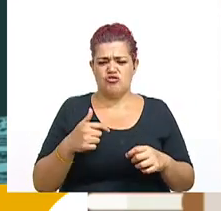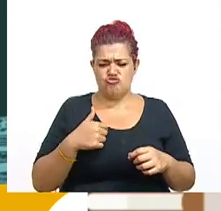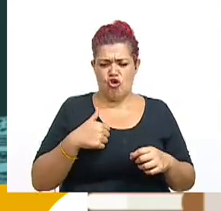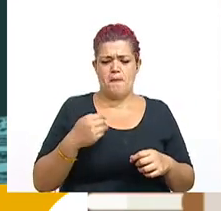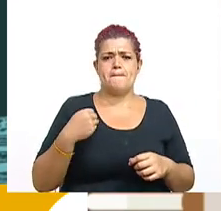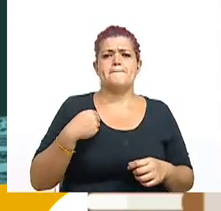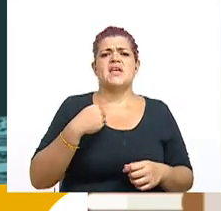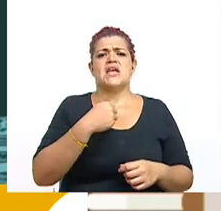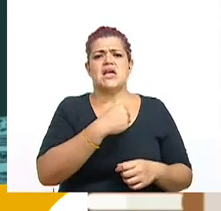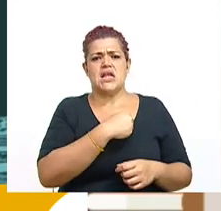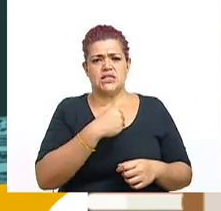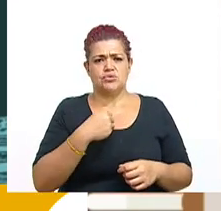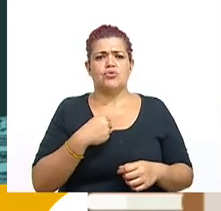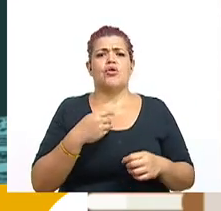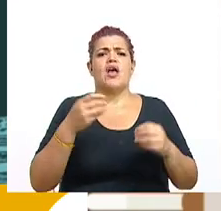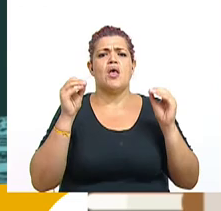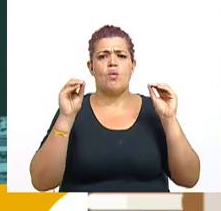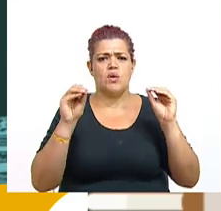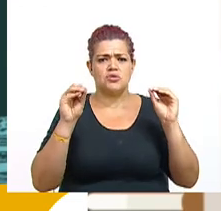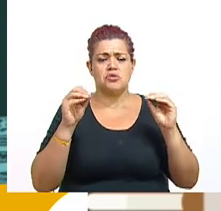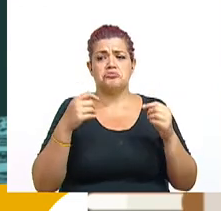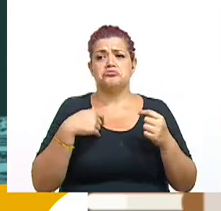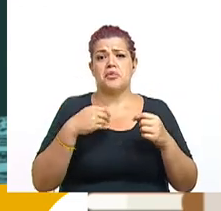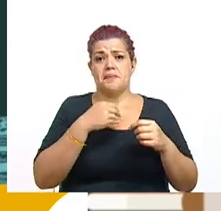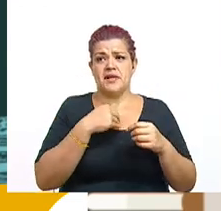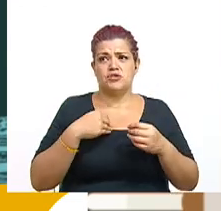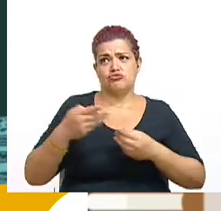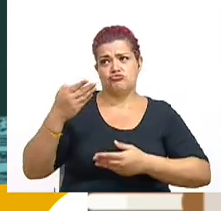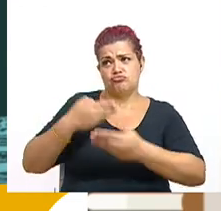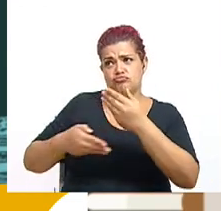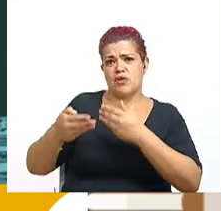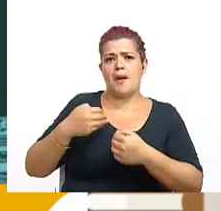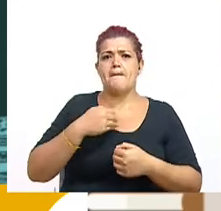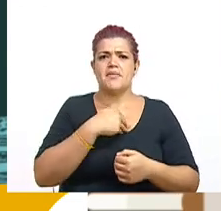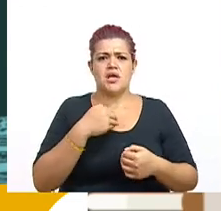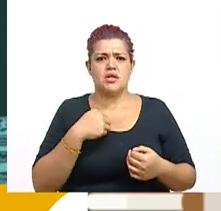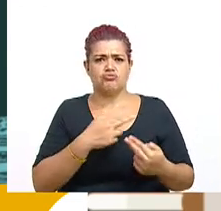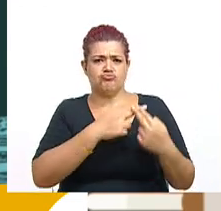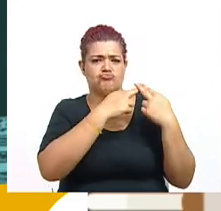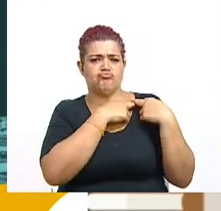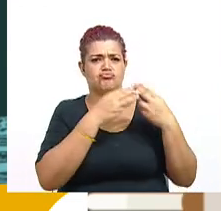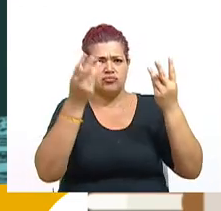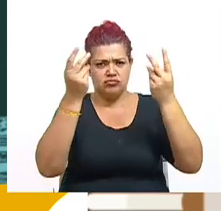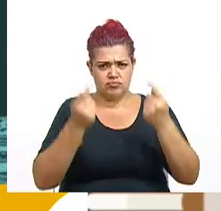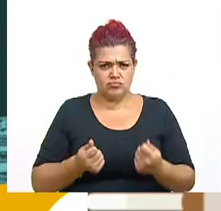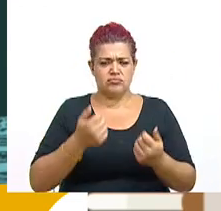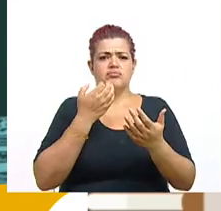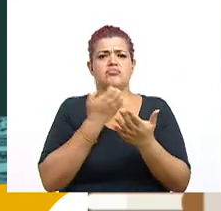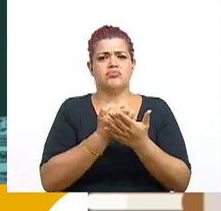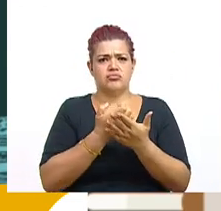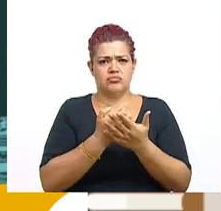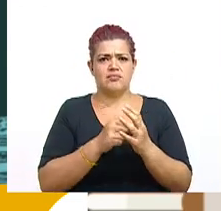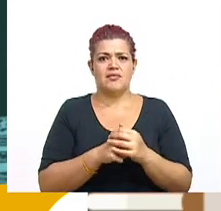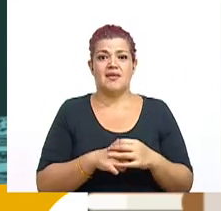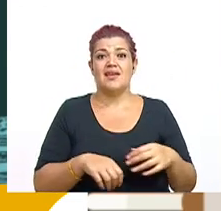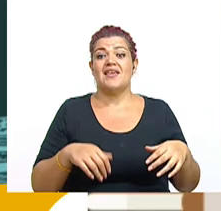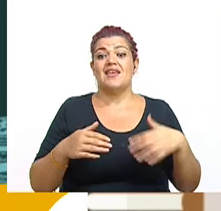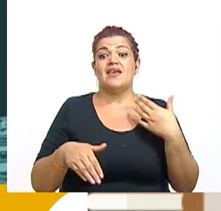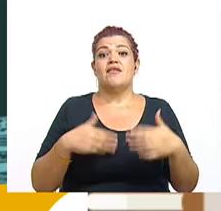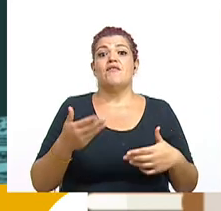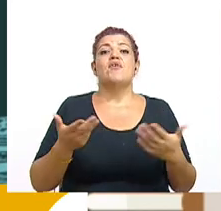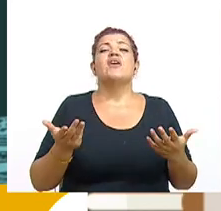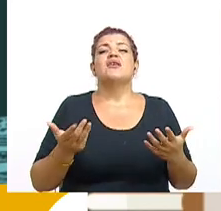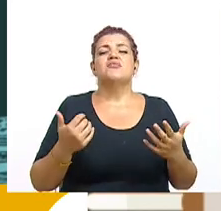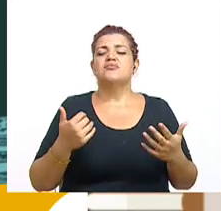ministro de Educación, de Relaciones Exteriores y ministro encargado de Hacienda y Economía. Fue precisamente cuando tuve la